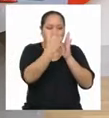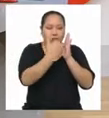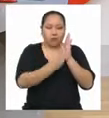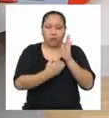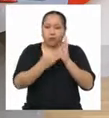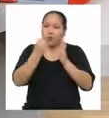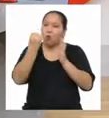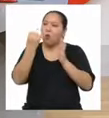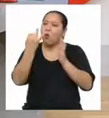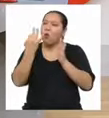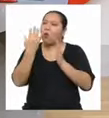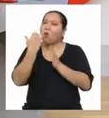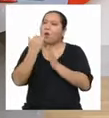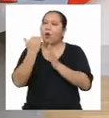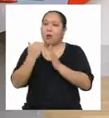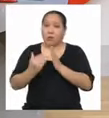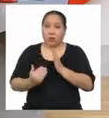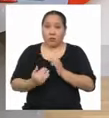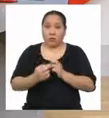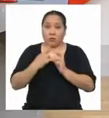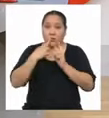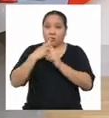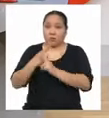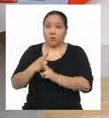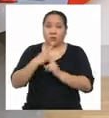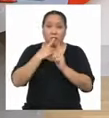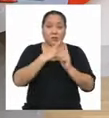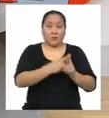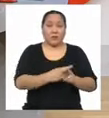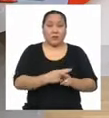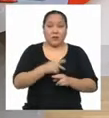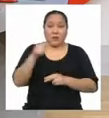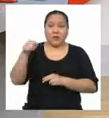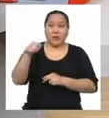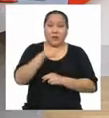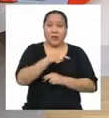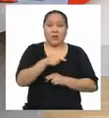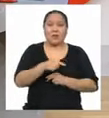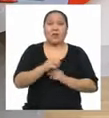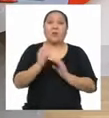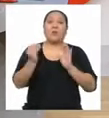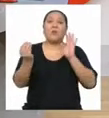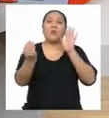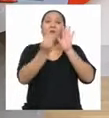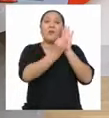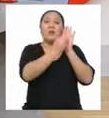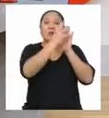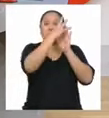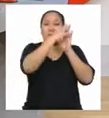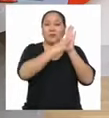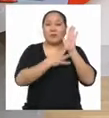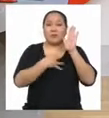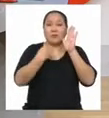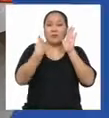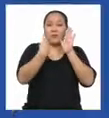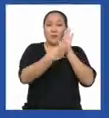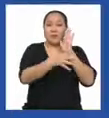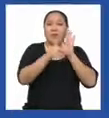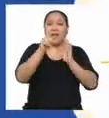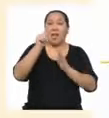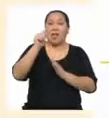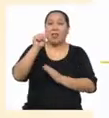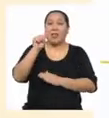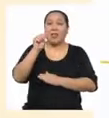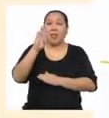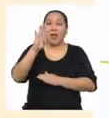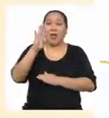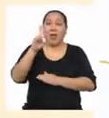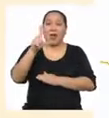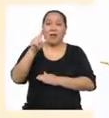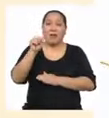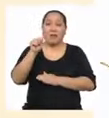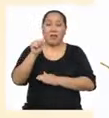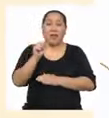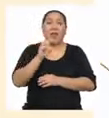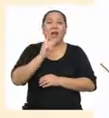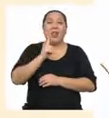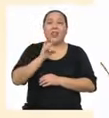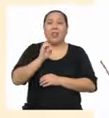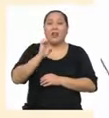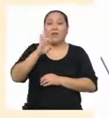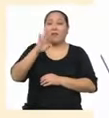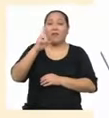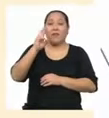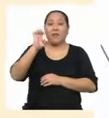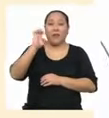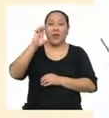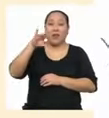una de las respuestas Y en base a ello elaboramos nuestra tabla de frecuencias Ahí vimos que